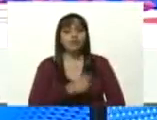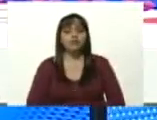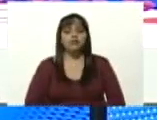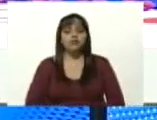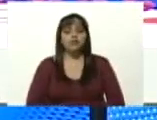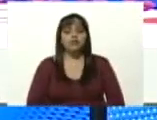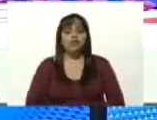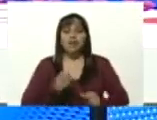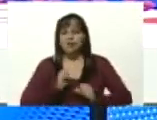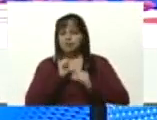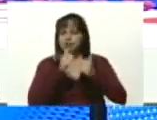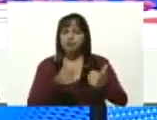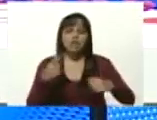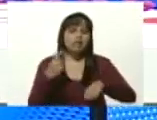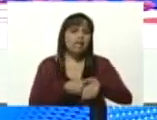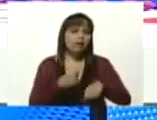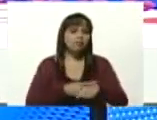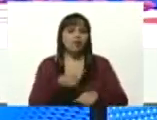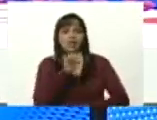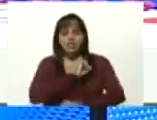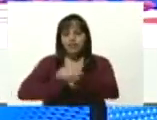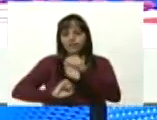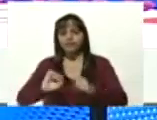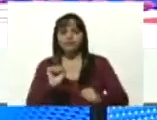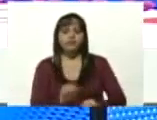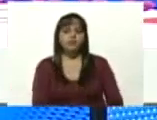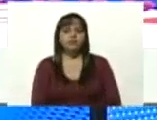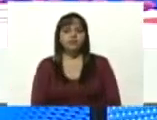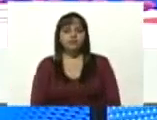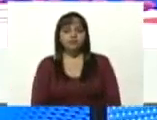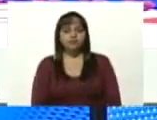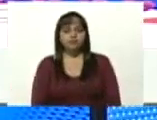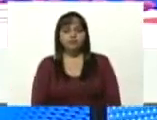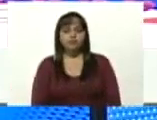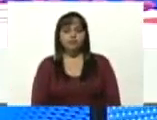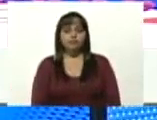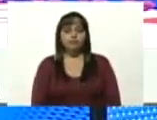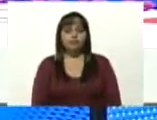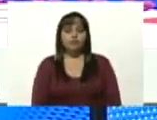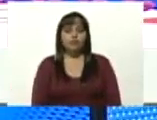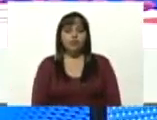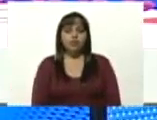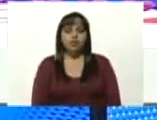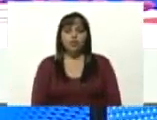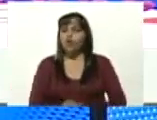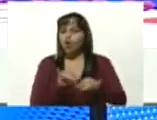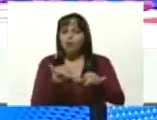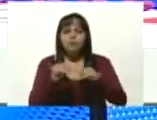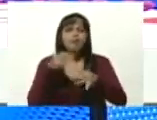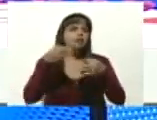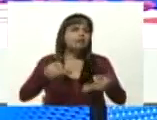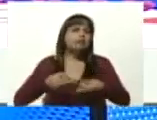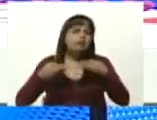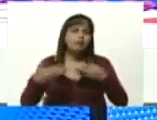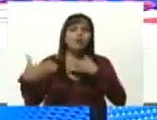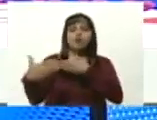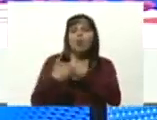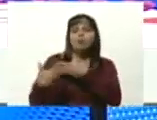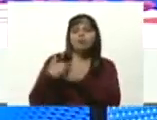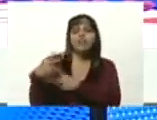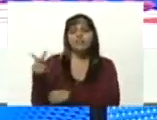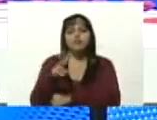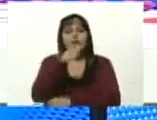medio de la contienda la lucha contra los mismos que compiran contra Venezuela hoy por hoy